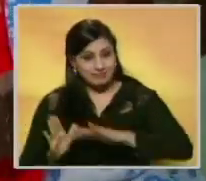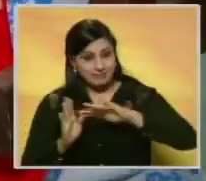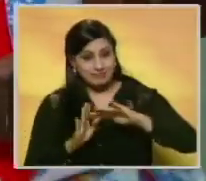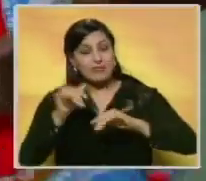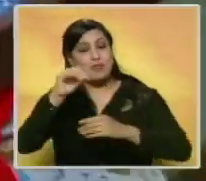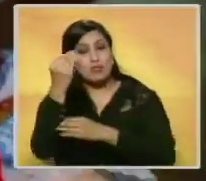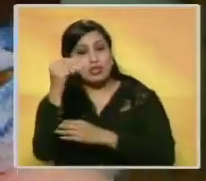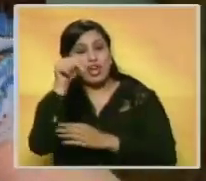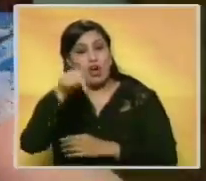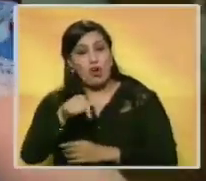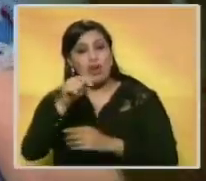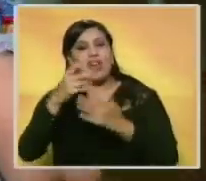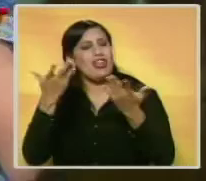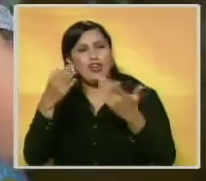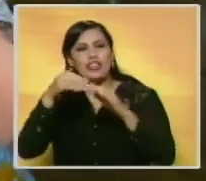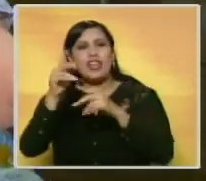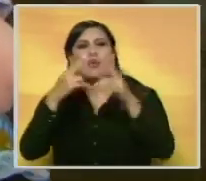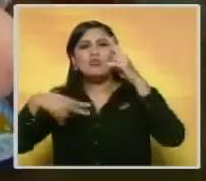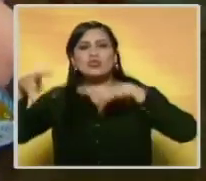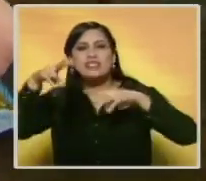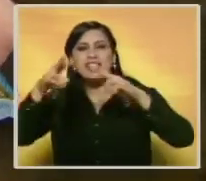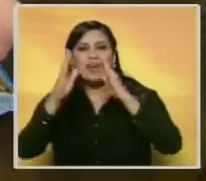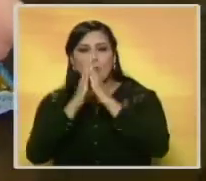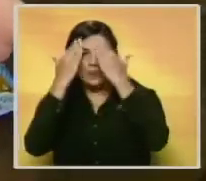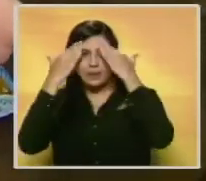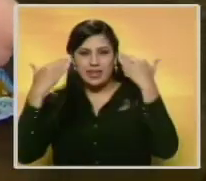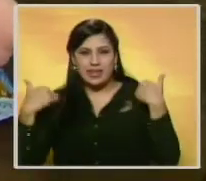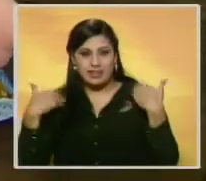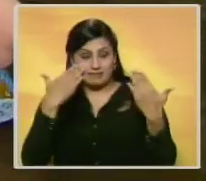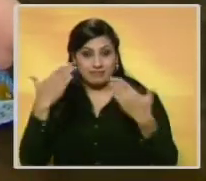muñeca hoy en día reposa en el Museo de la Virgen.